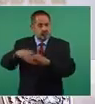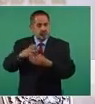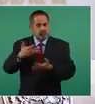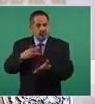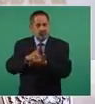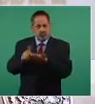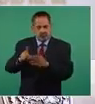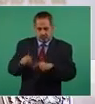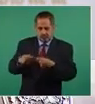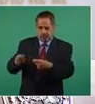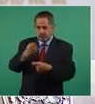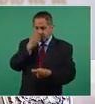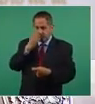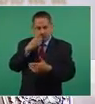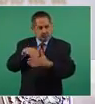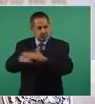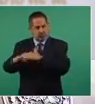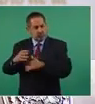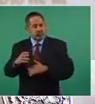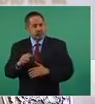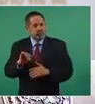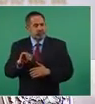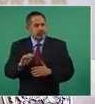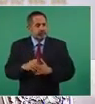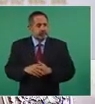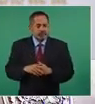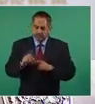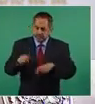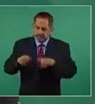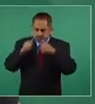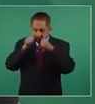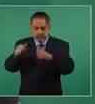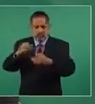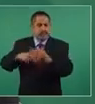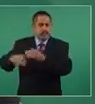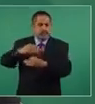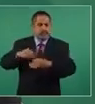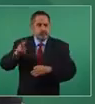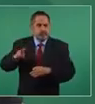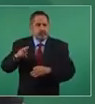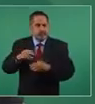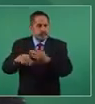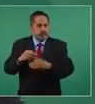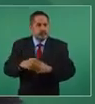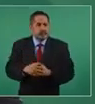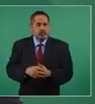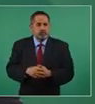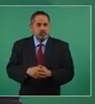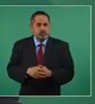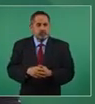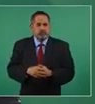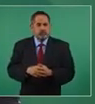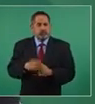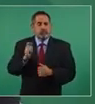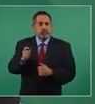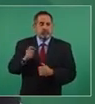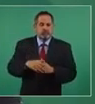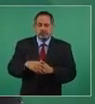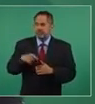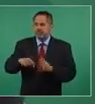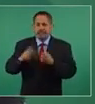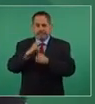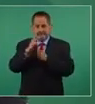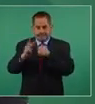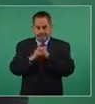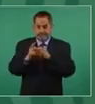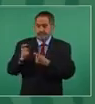y que se va a atender a todos. Encontramos un país